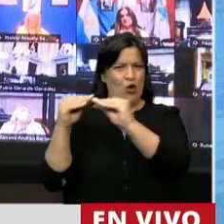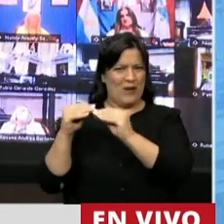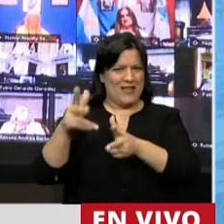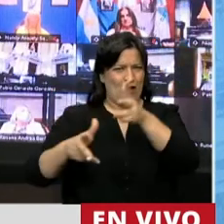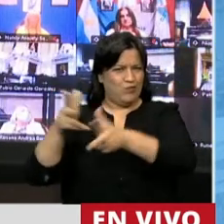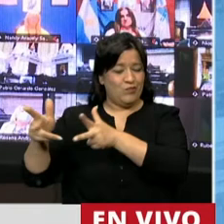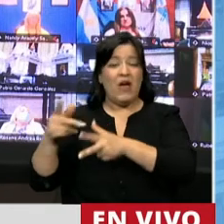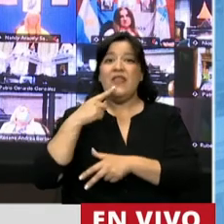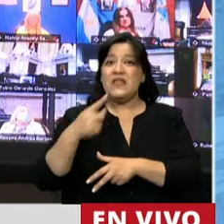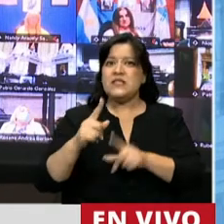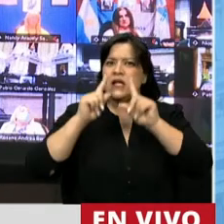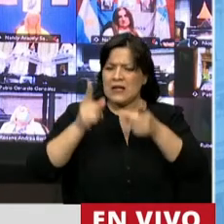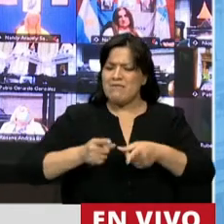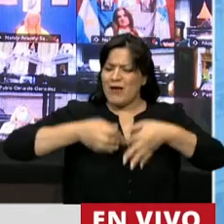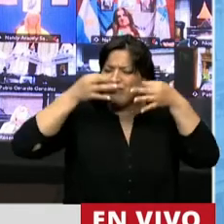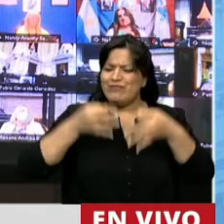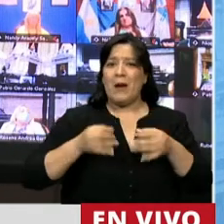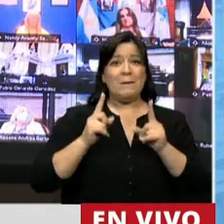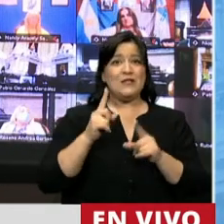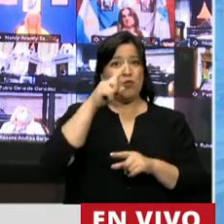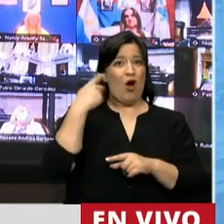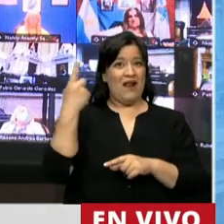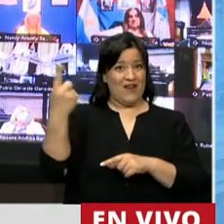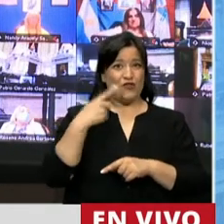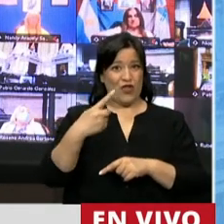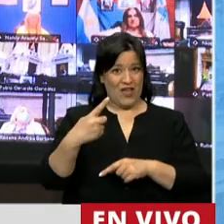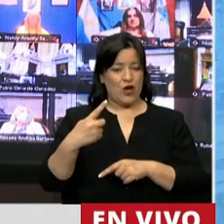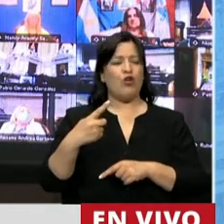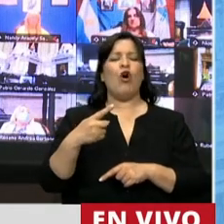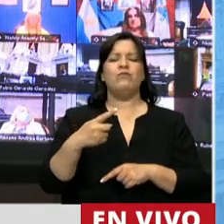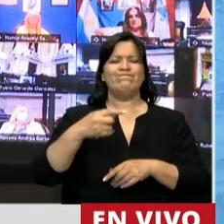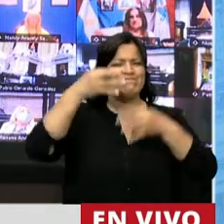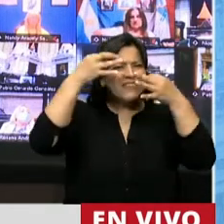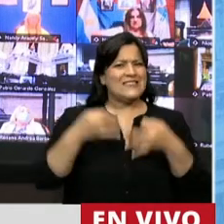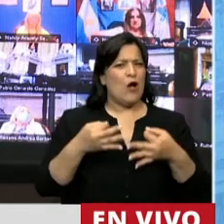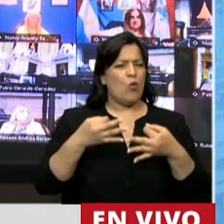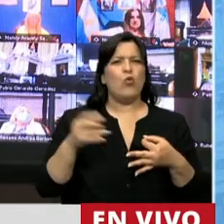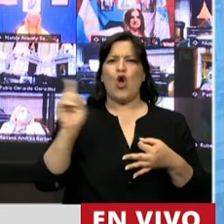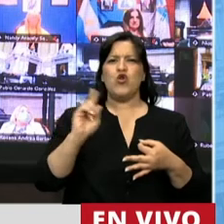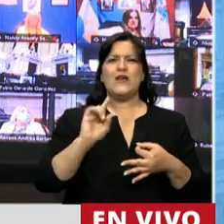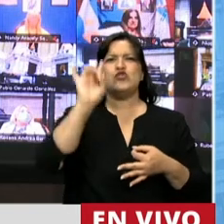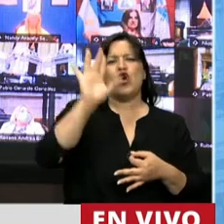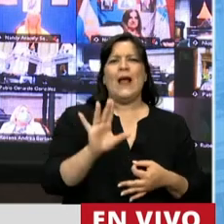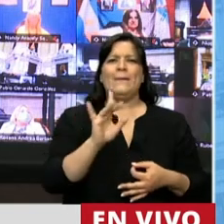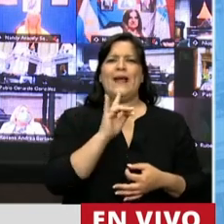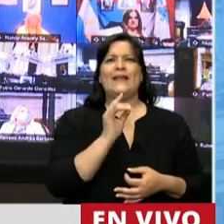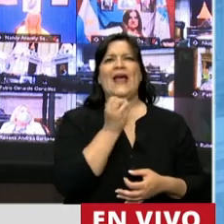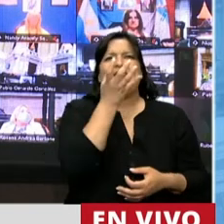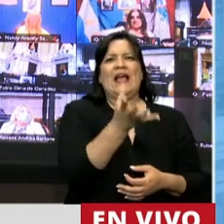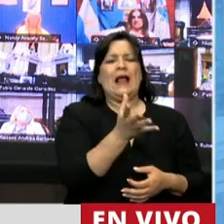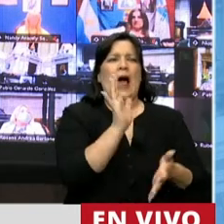Y asegura, como lo decía el presidente, que no es una mera declaración, que no es algo